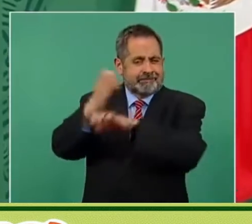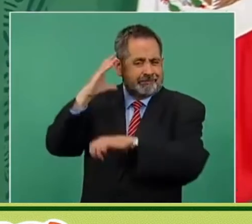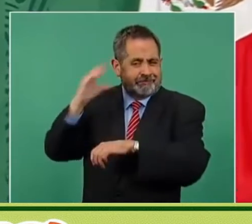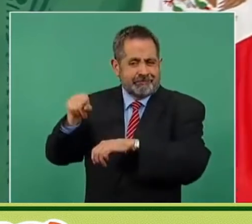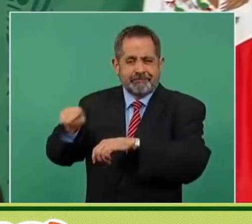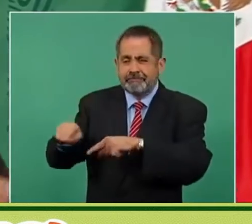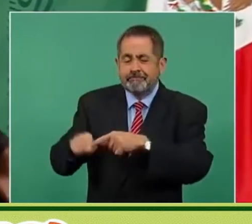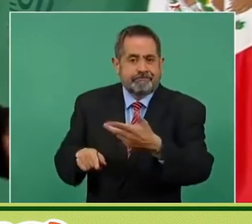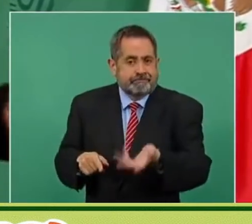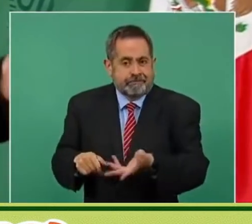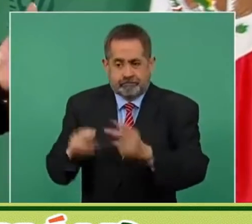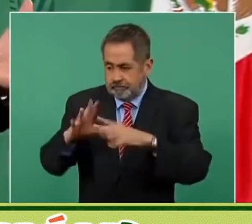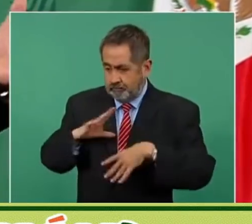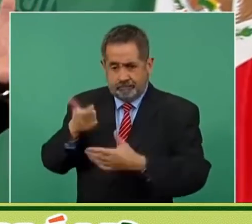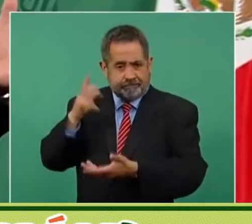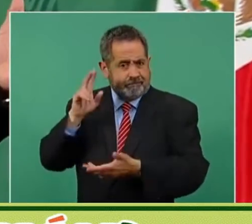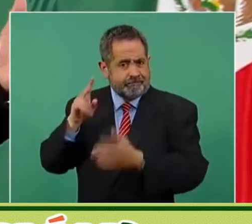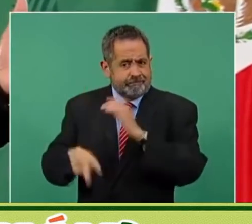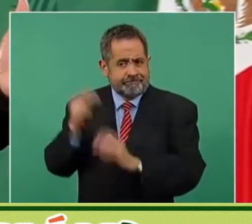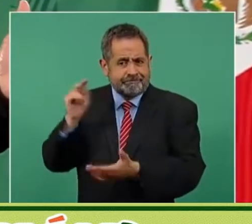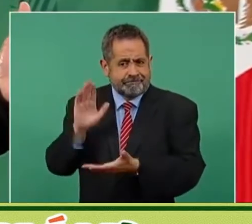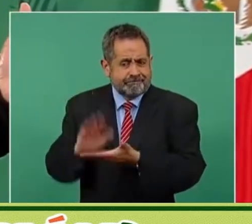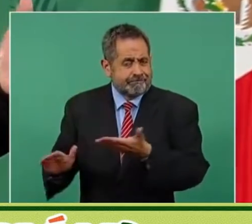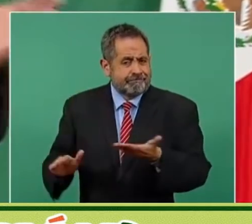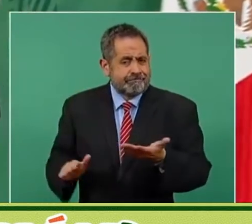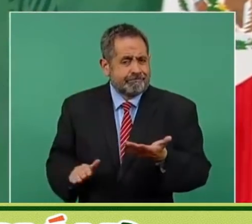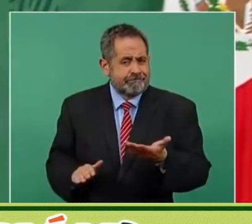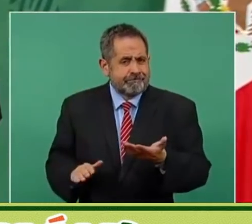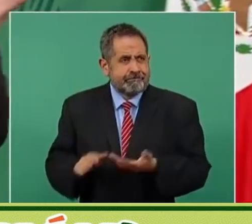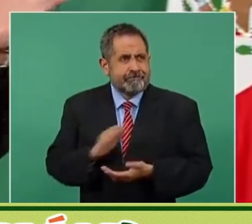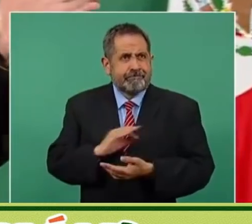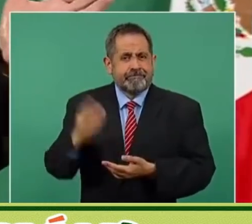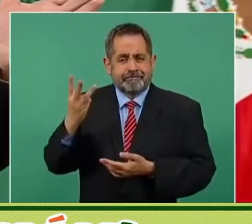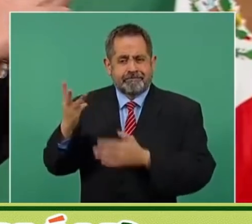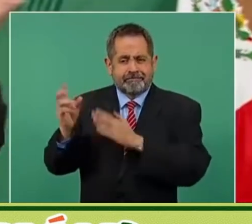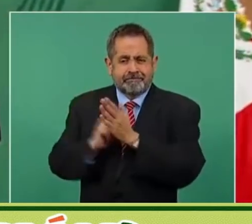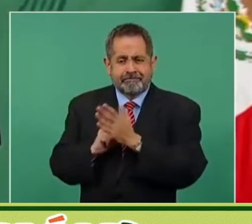en tres meses